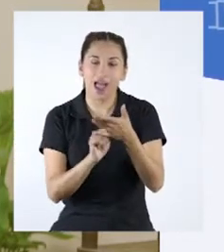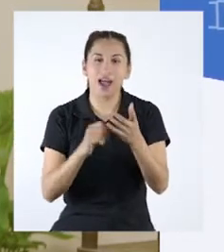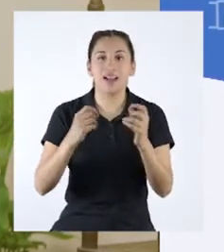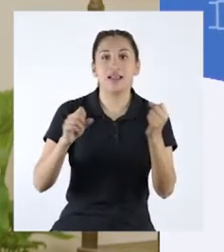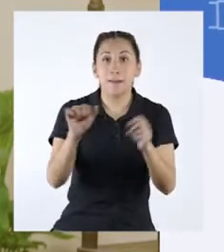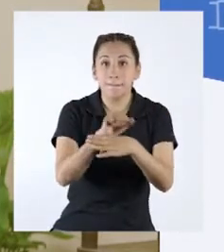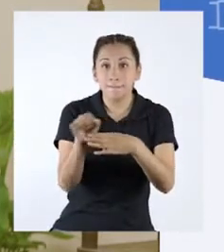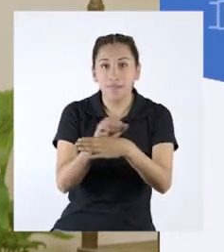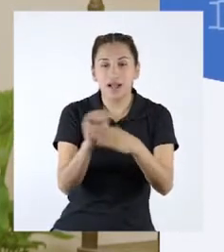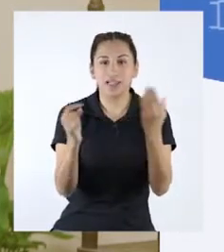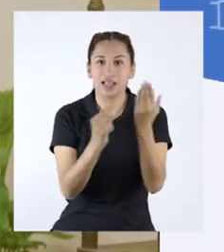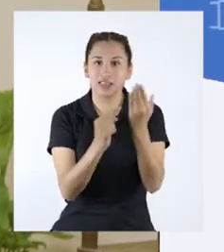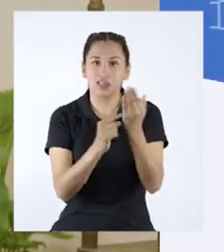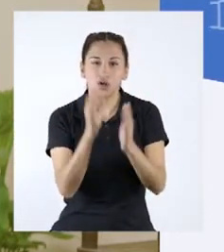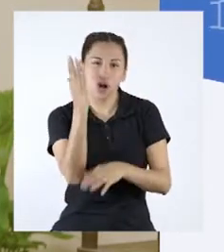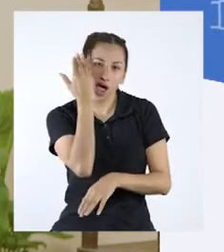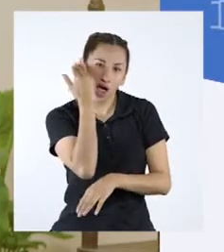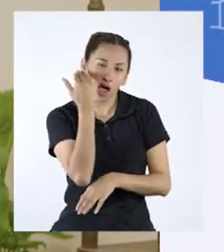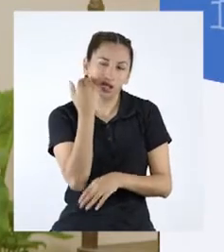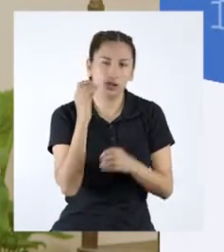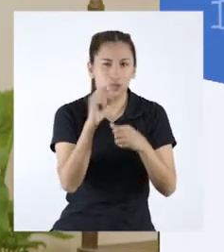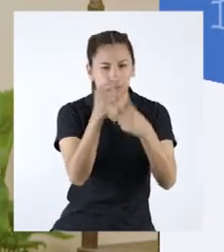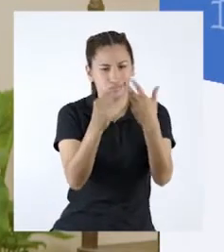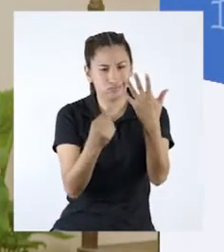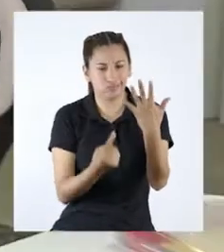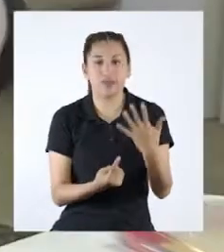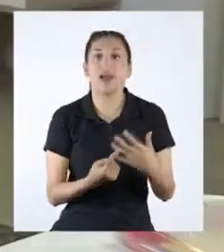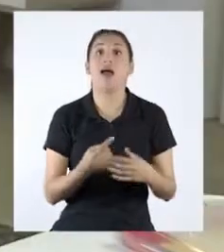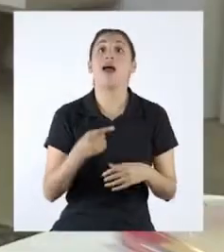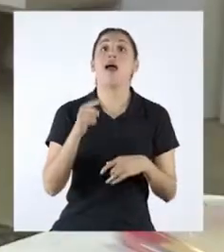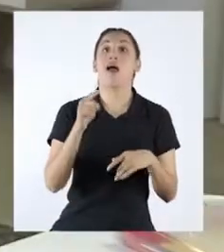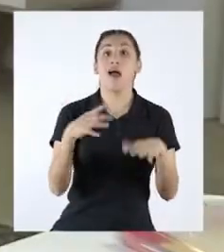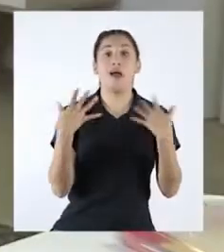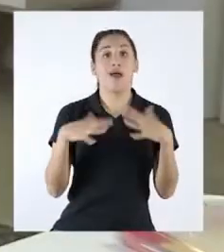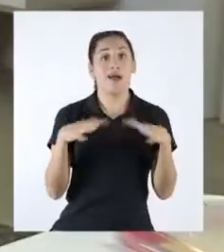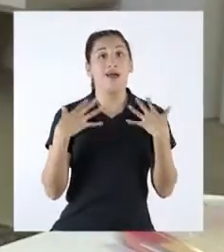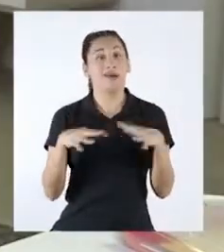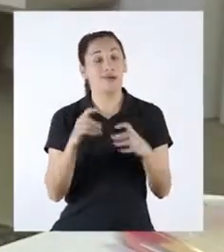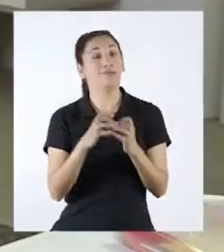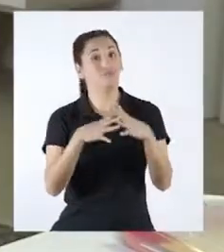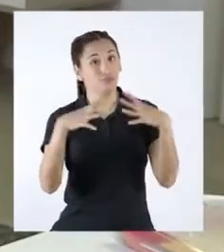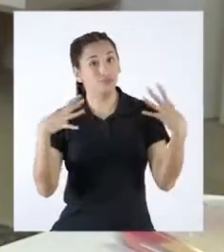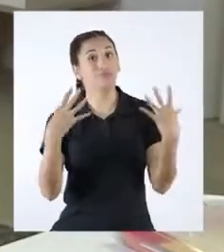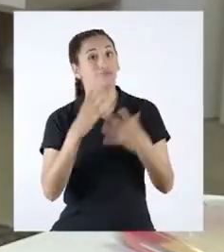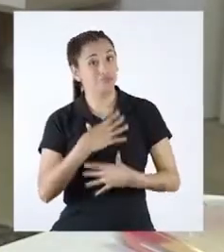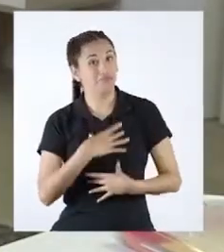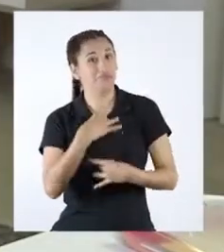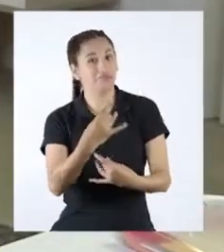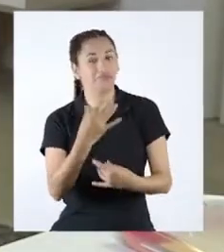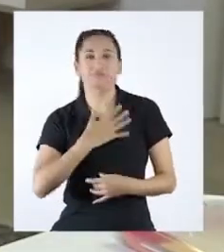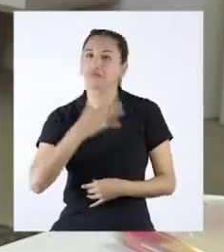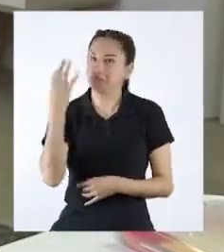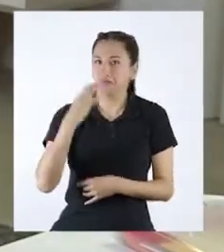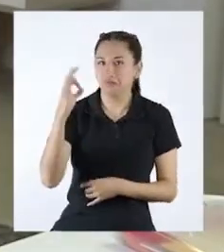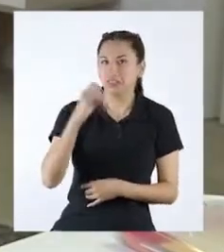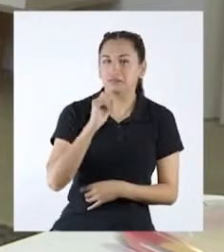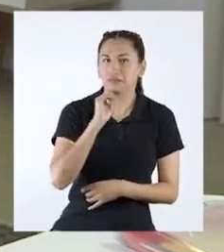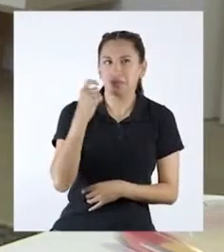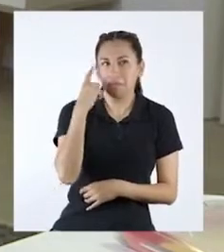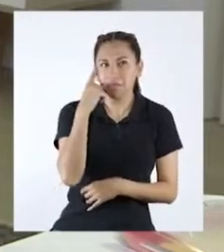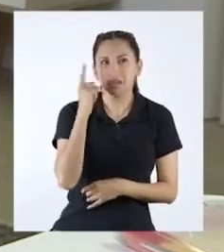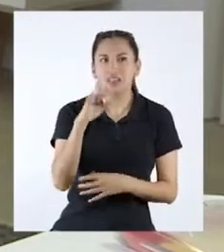prácticas y tecnologías ancestrales y más. Esto está bastante interesante. Siempre había